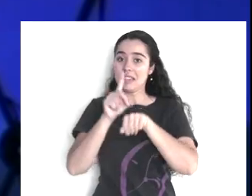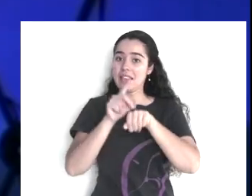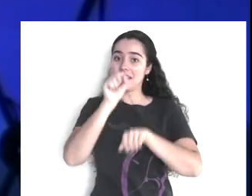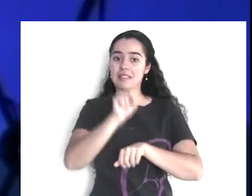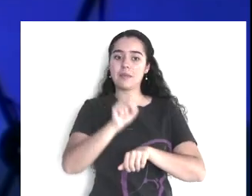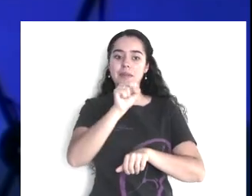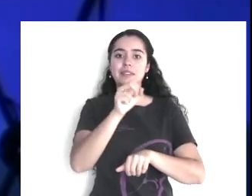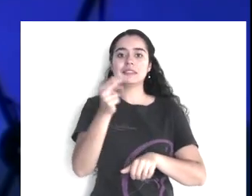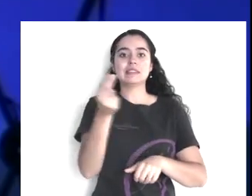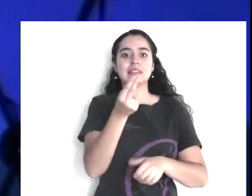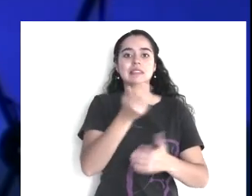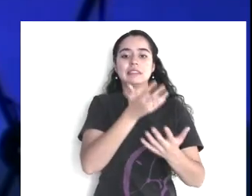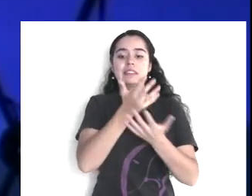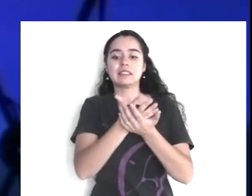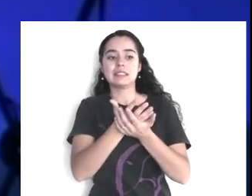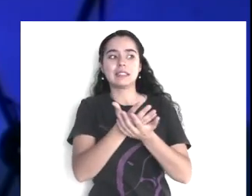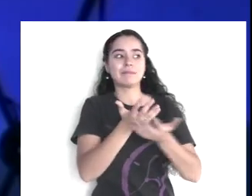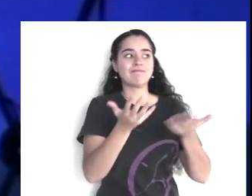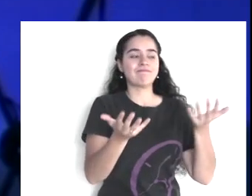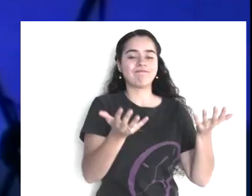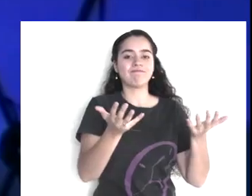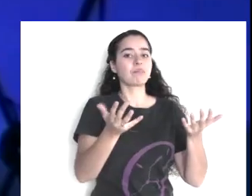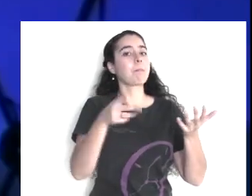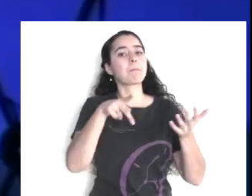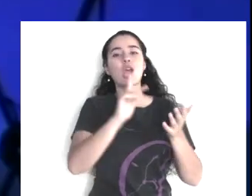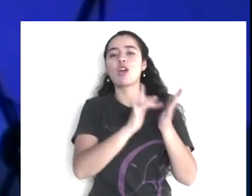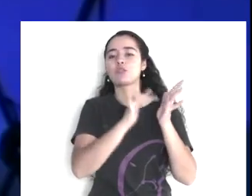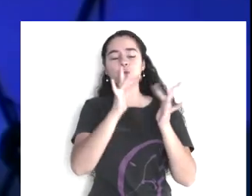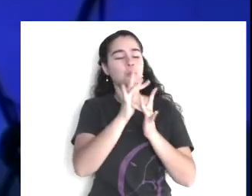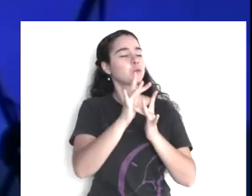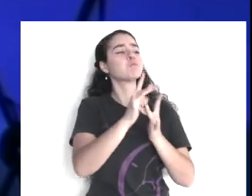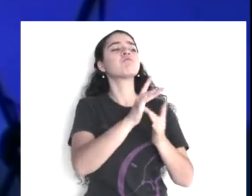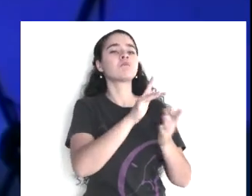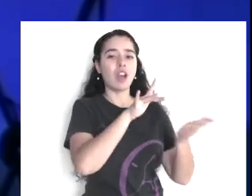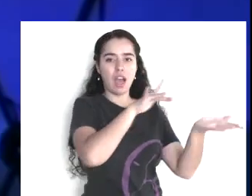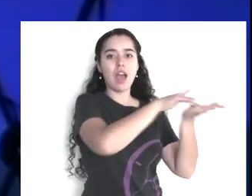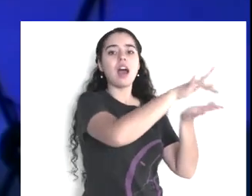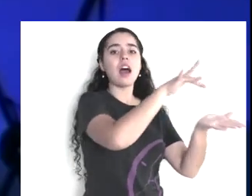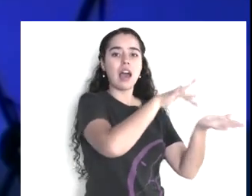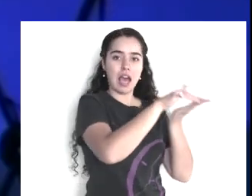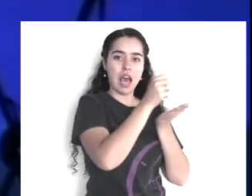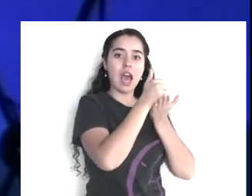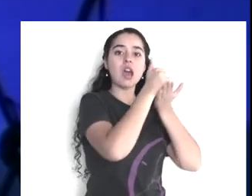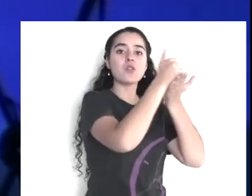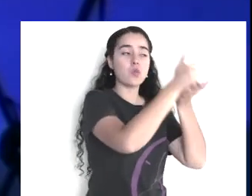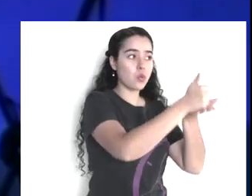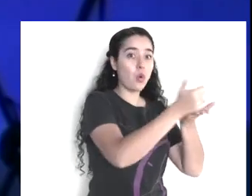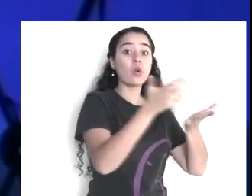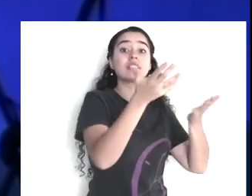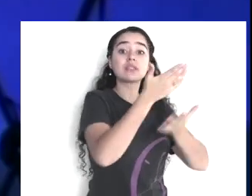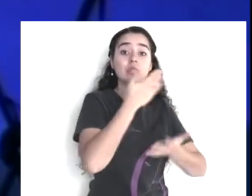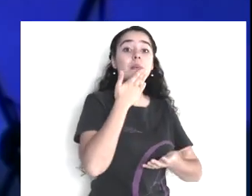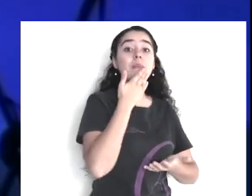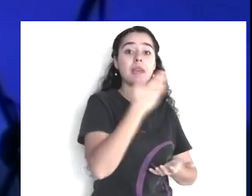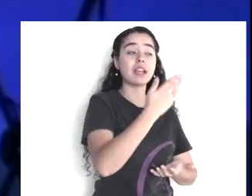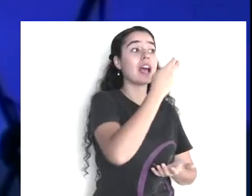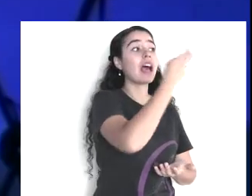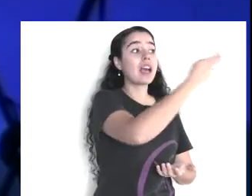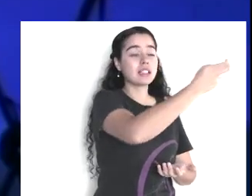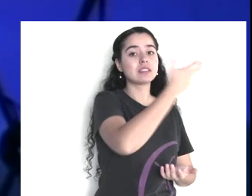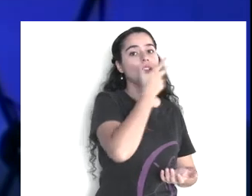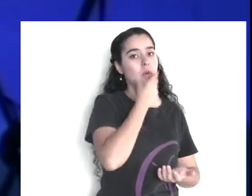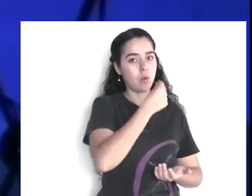Cuando en realidad lo que Jesús estaba haciendo era un bien. Él estaba, había